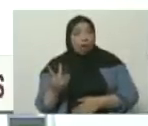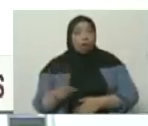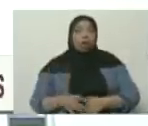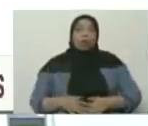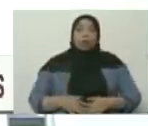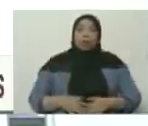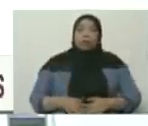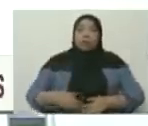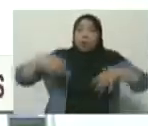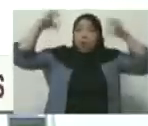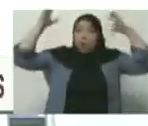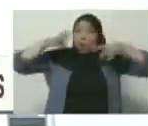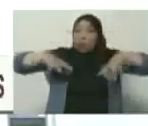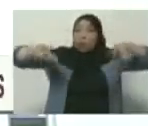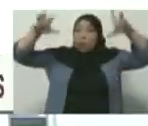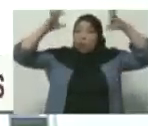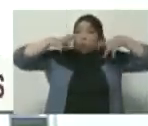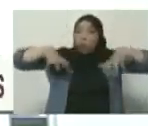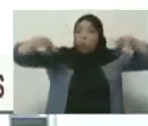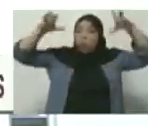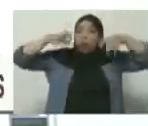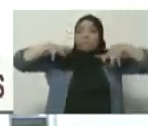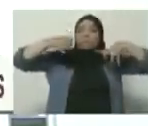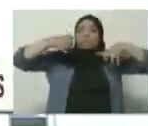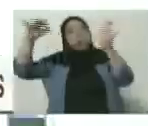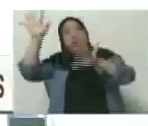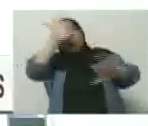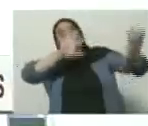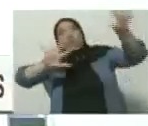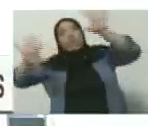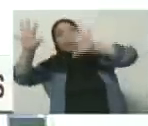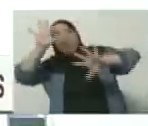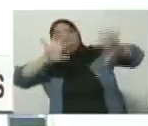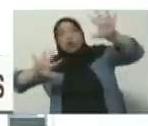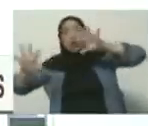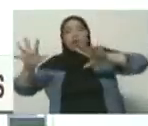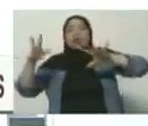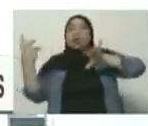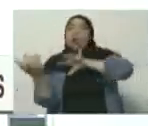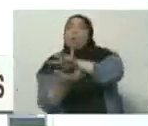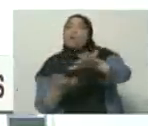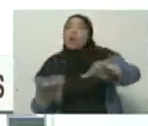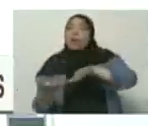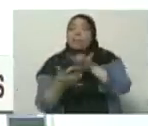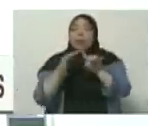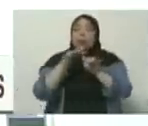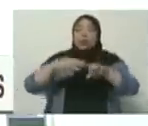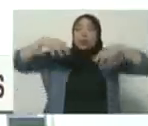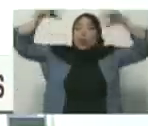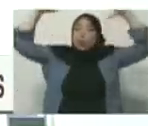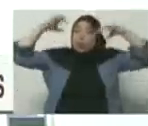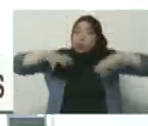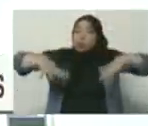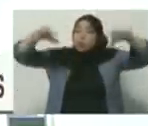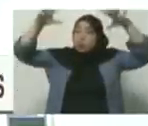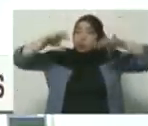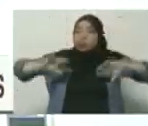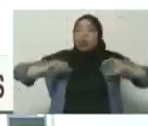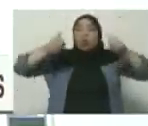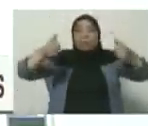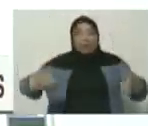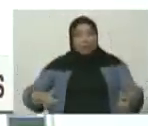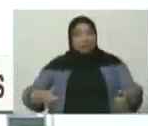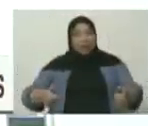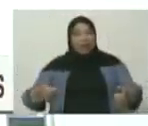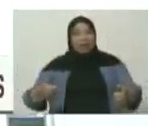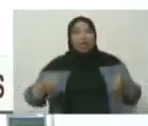de una manera intensa, activando la franja de nudosidad, sobre el efecto de la niña, esta situación de lluvias torrenciales está recién iniciando y por eso es